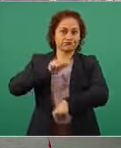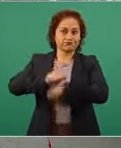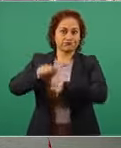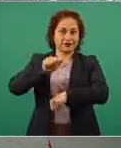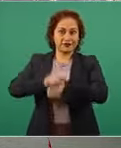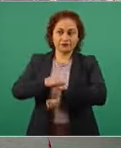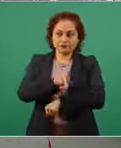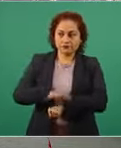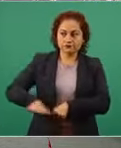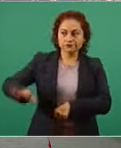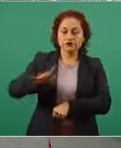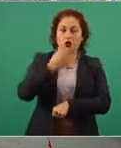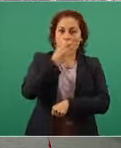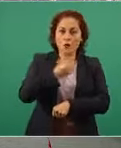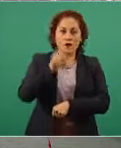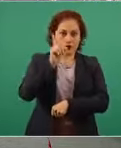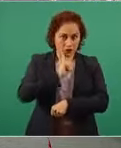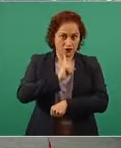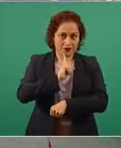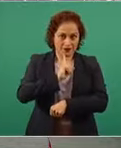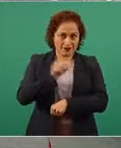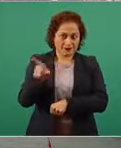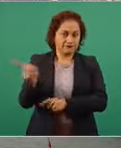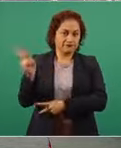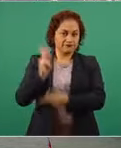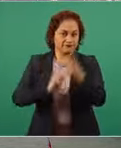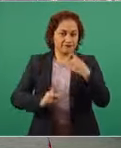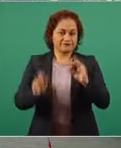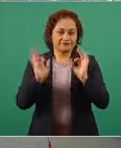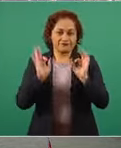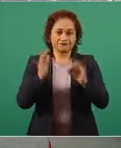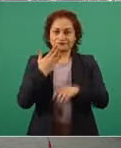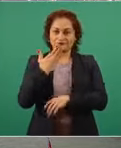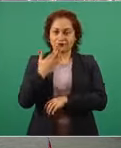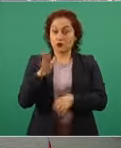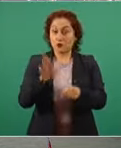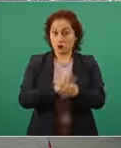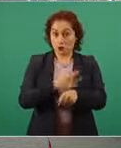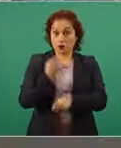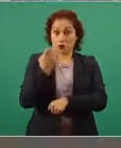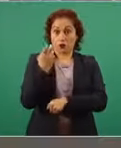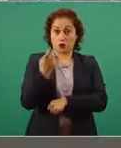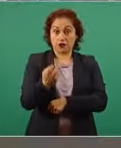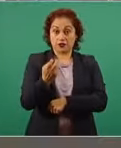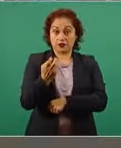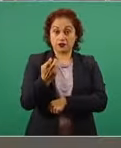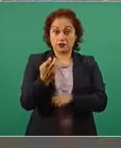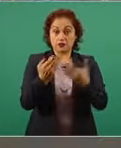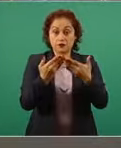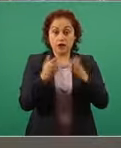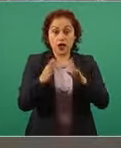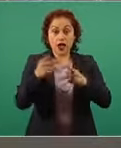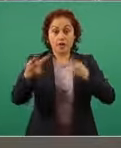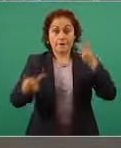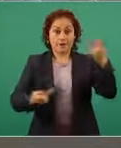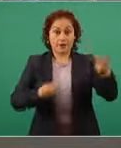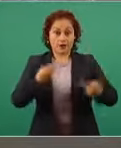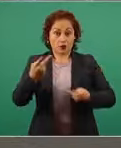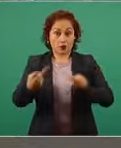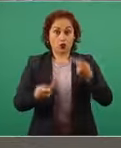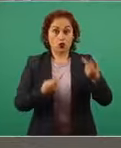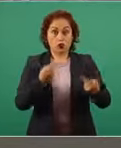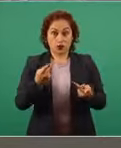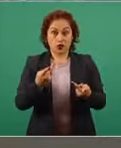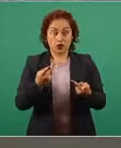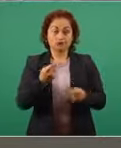que que vamos a equilibrar, vamos a